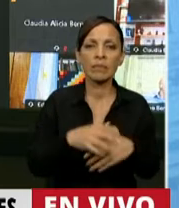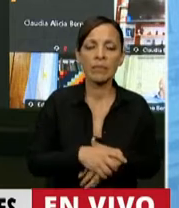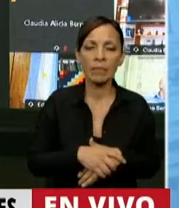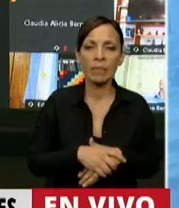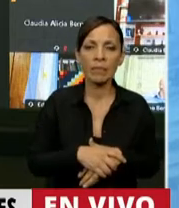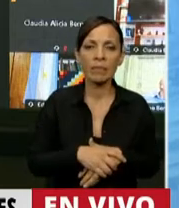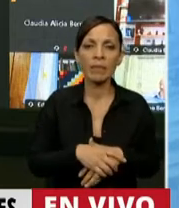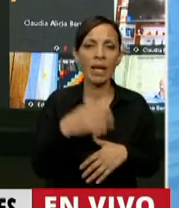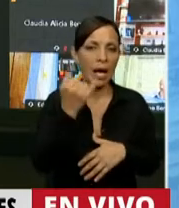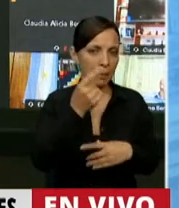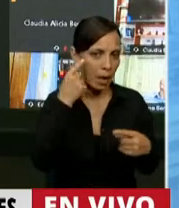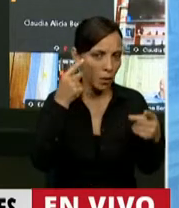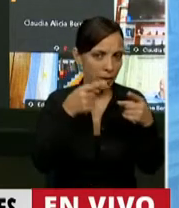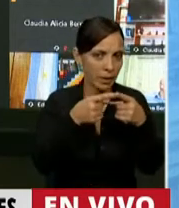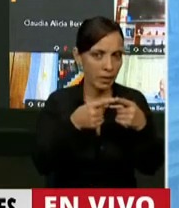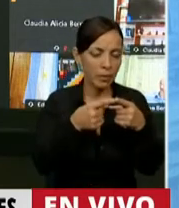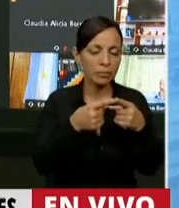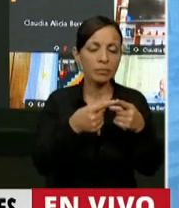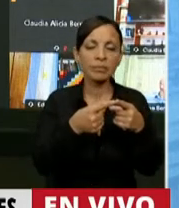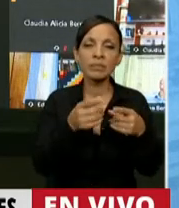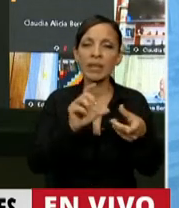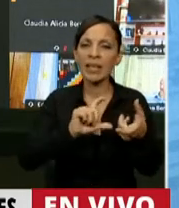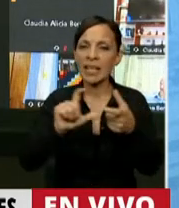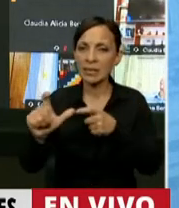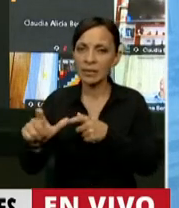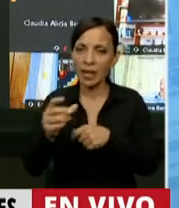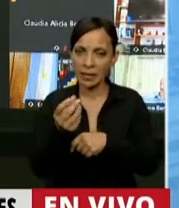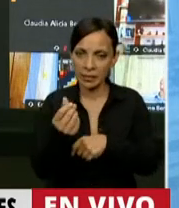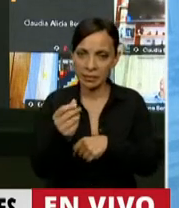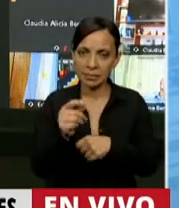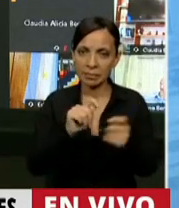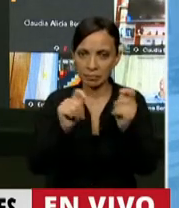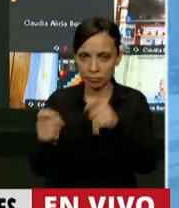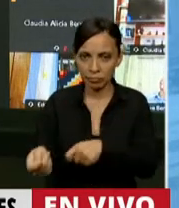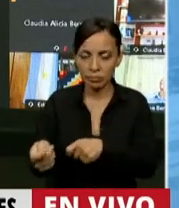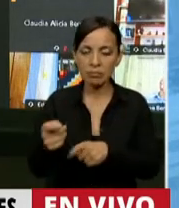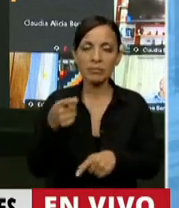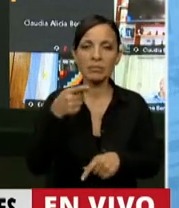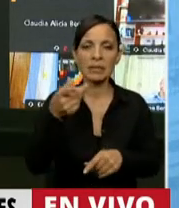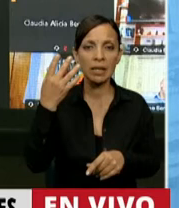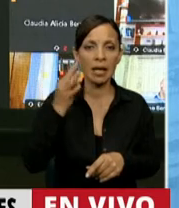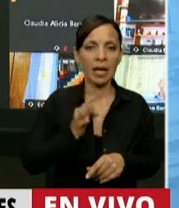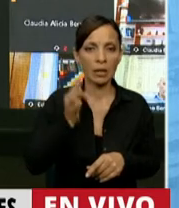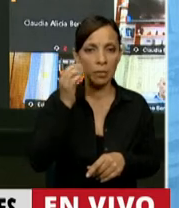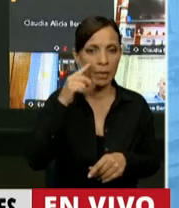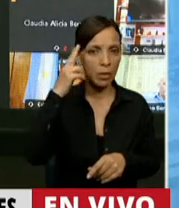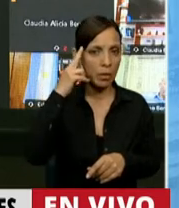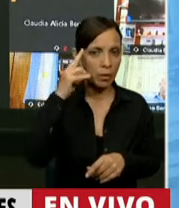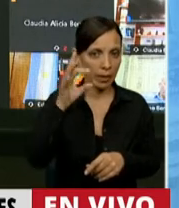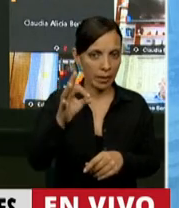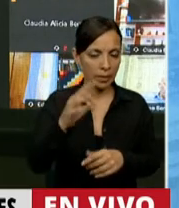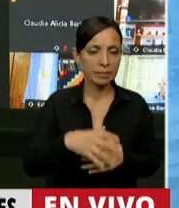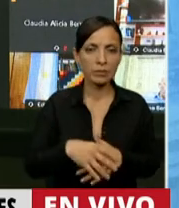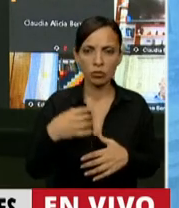tenían un objetivo. Las transferencias de los 90, y lo digo con conocimiento de causa, me he movilizado activamente